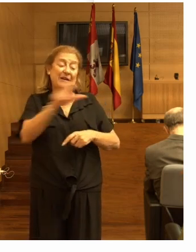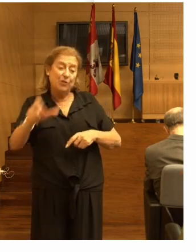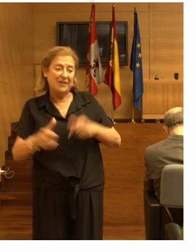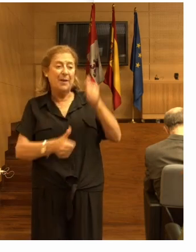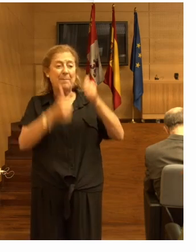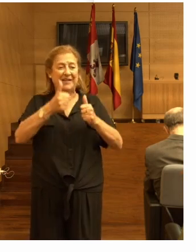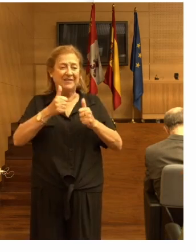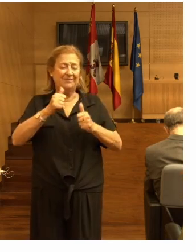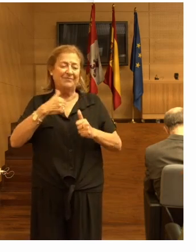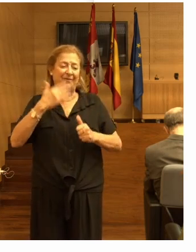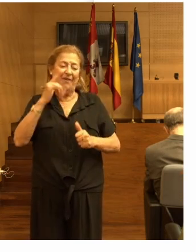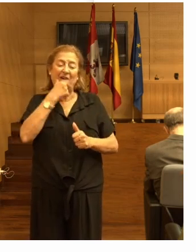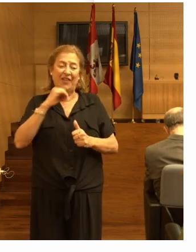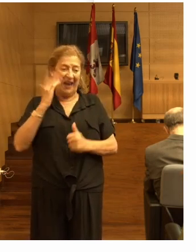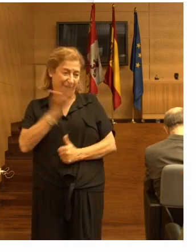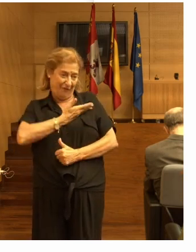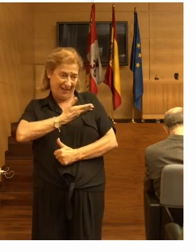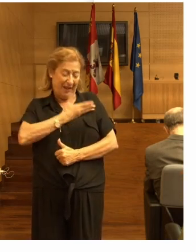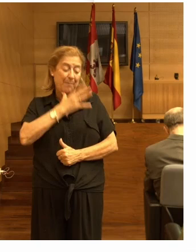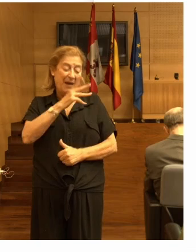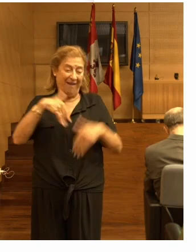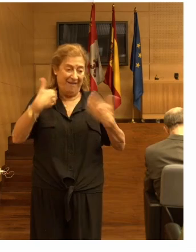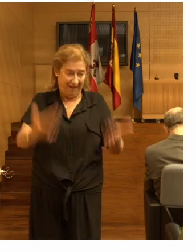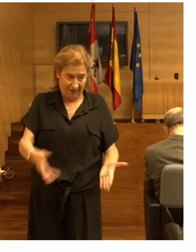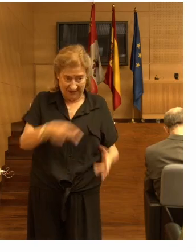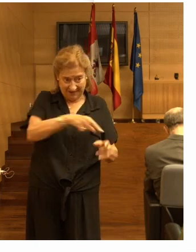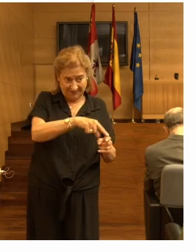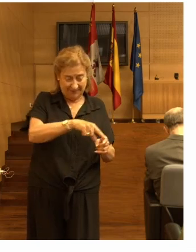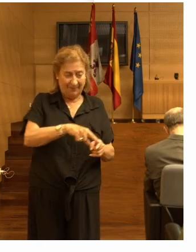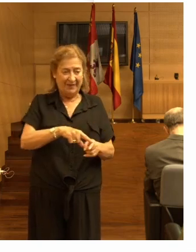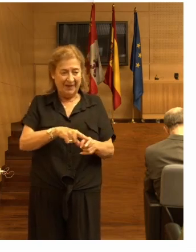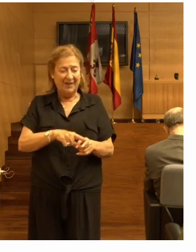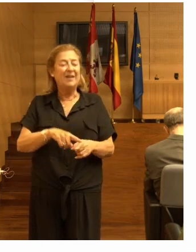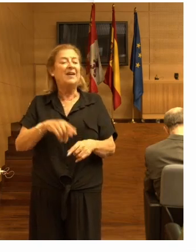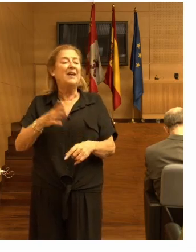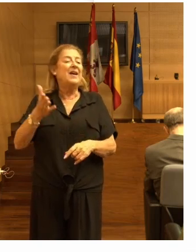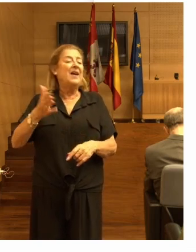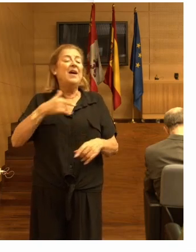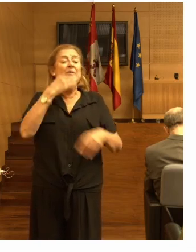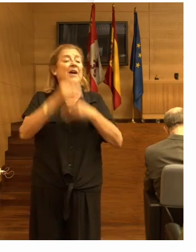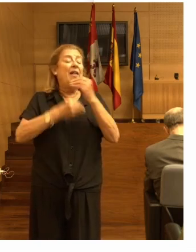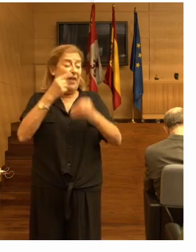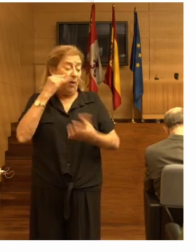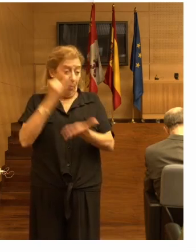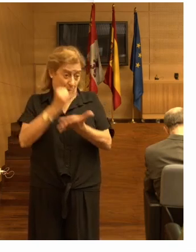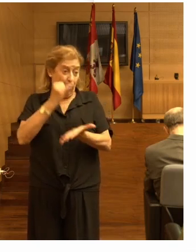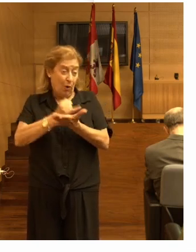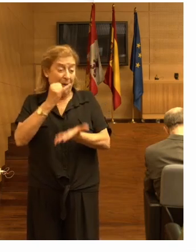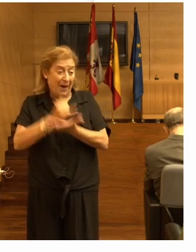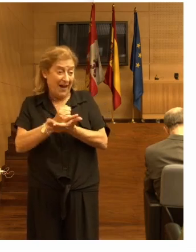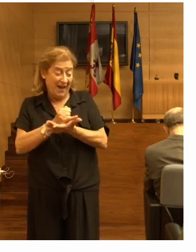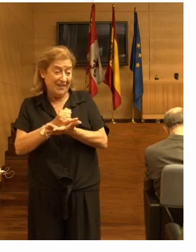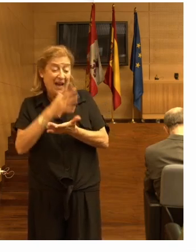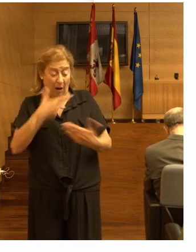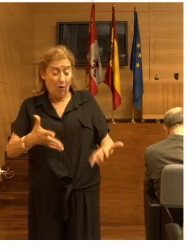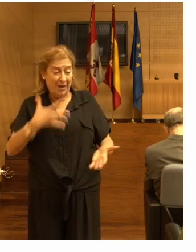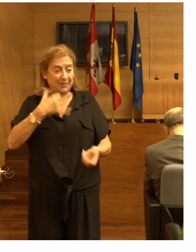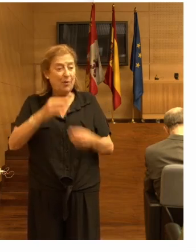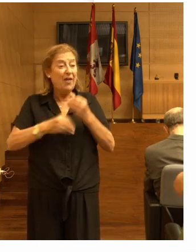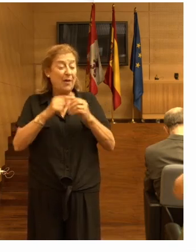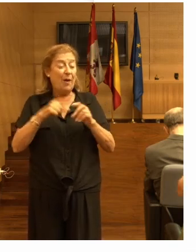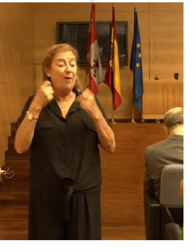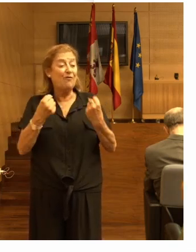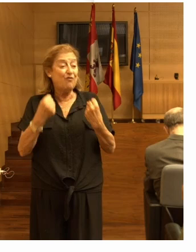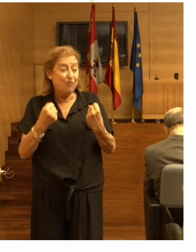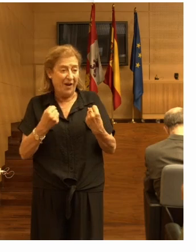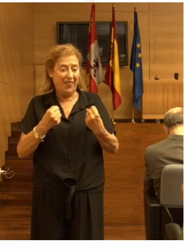más vulnerables a esto. Pero, como digo, se pueden hacer pruebas de fuerza,